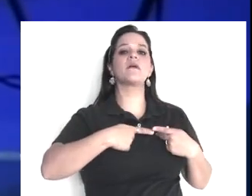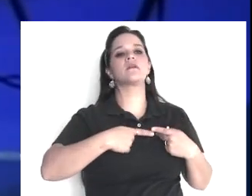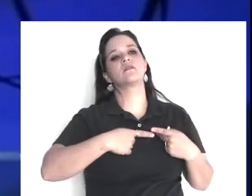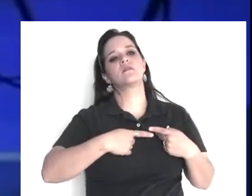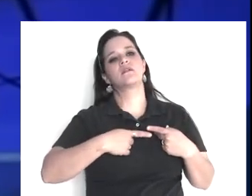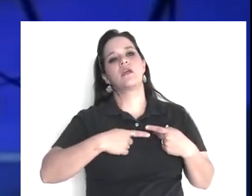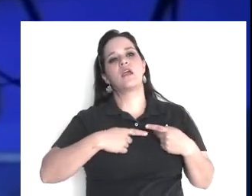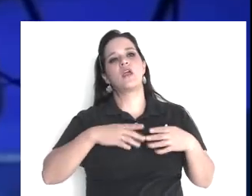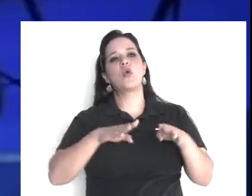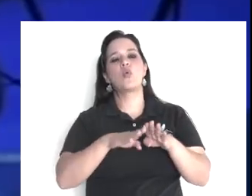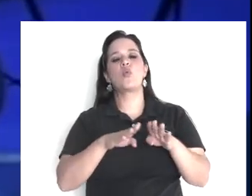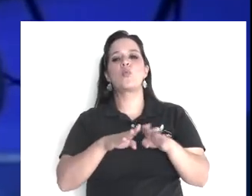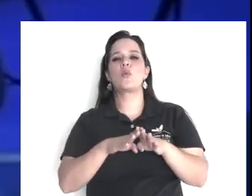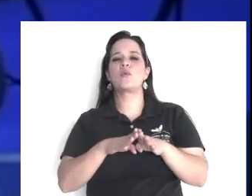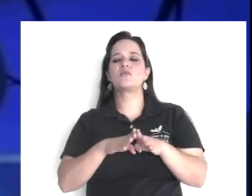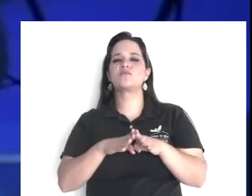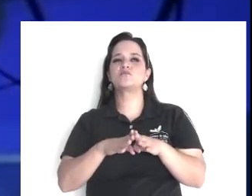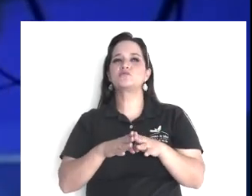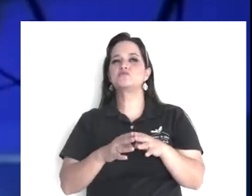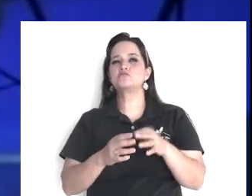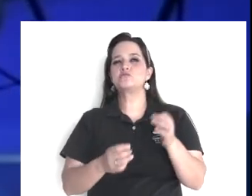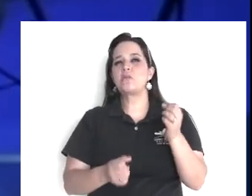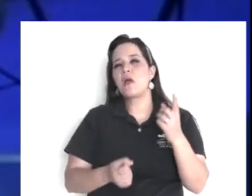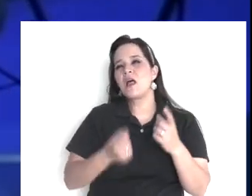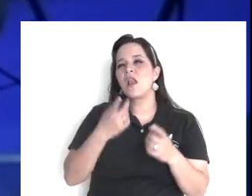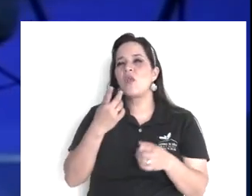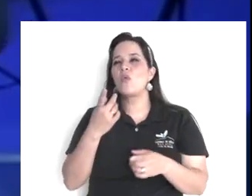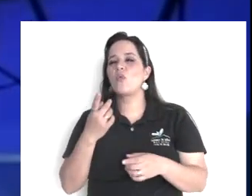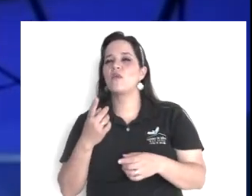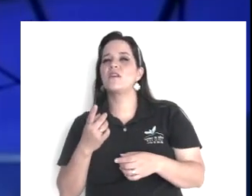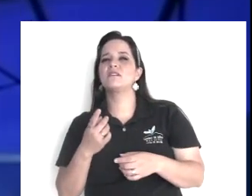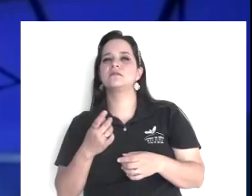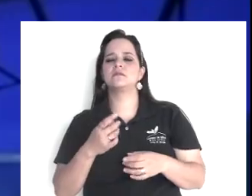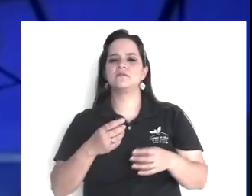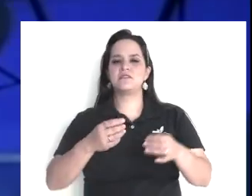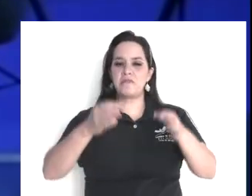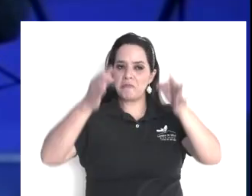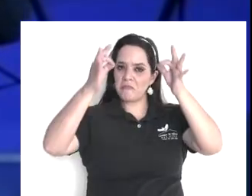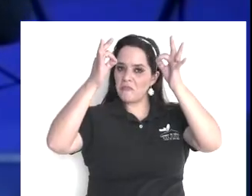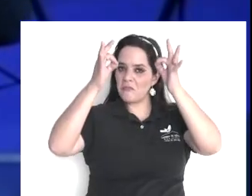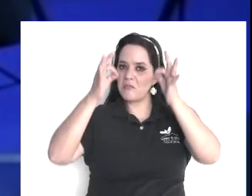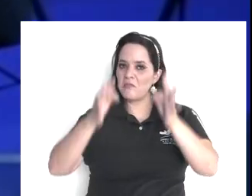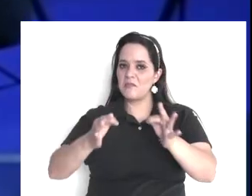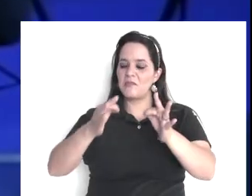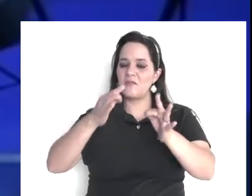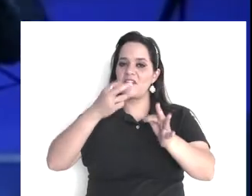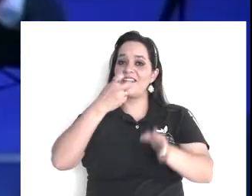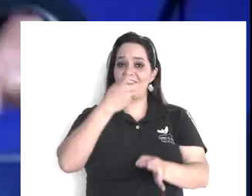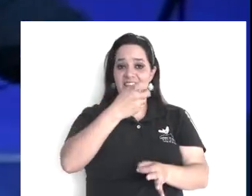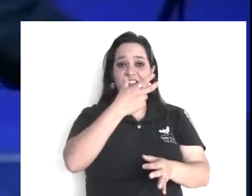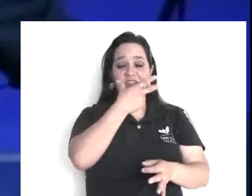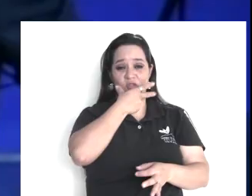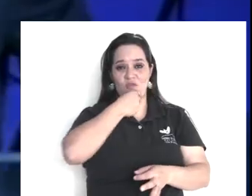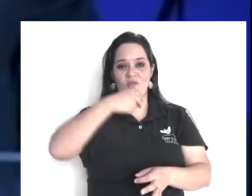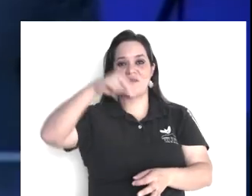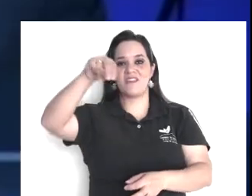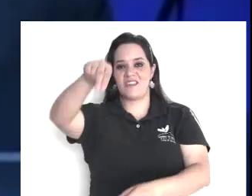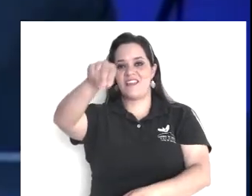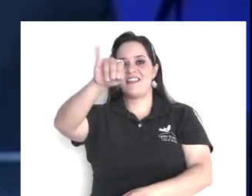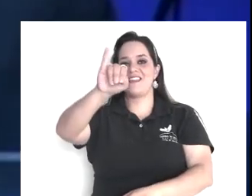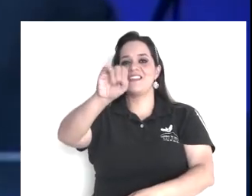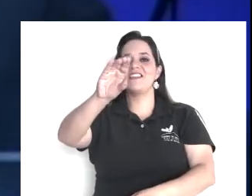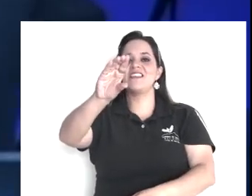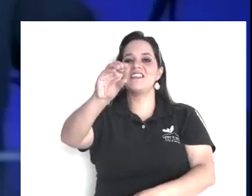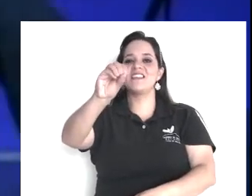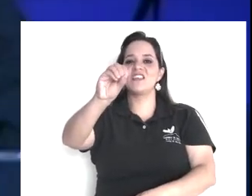parece como que escasean, el sano juicio, este era un fariseo, se llamaba Nicodemo, vamos a leer, Juan